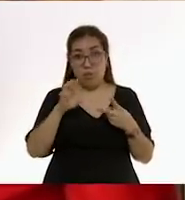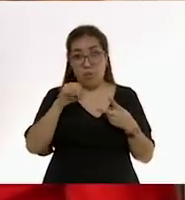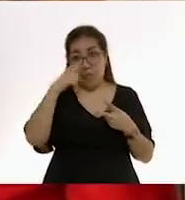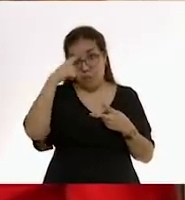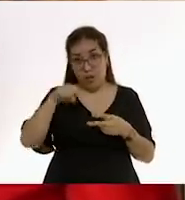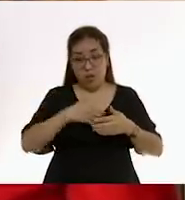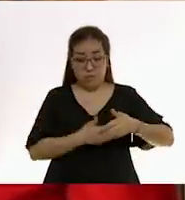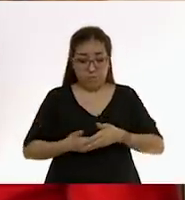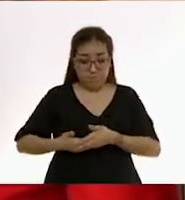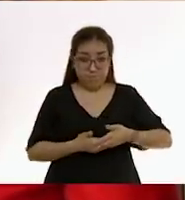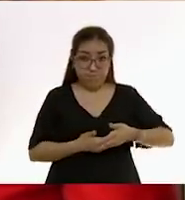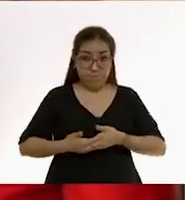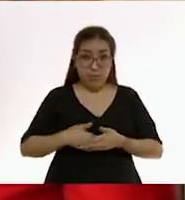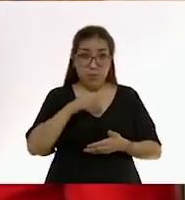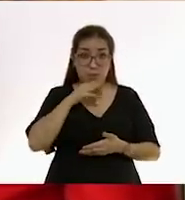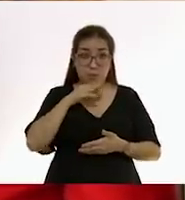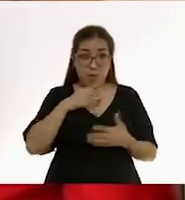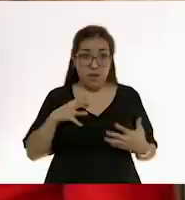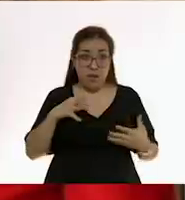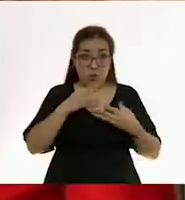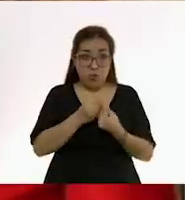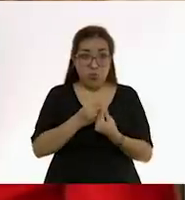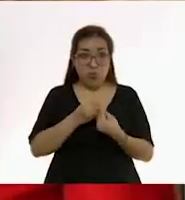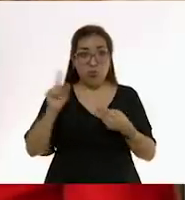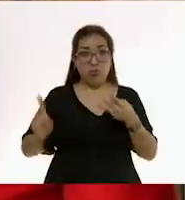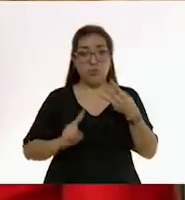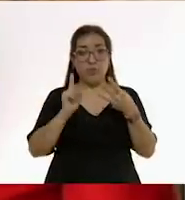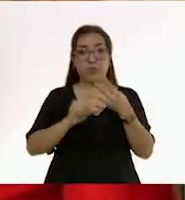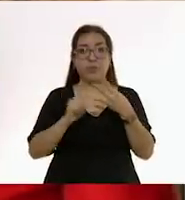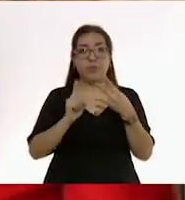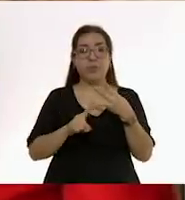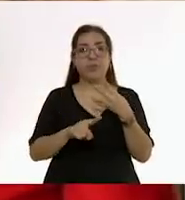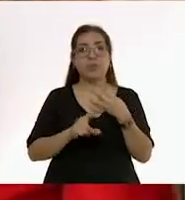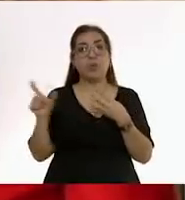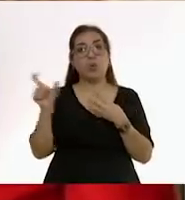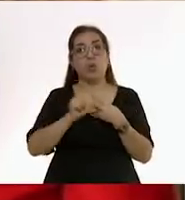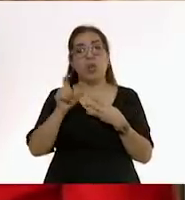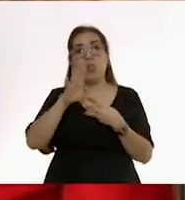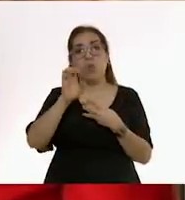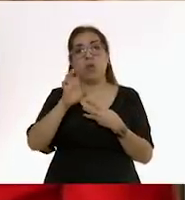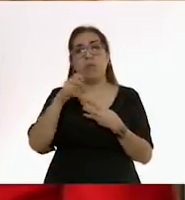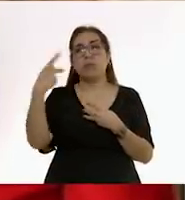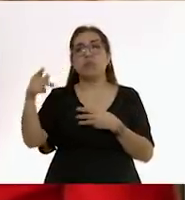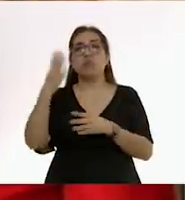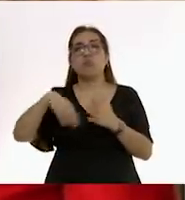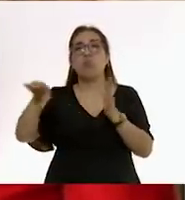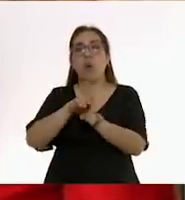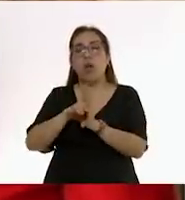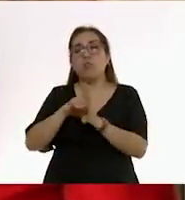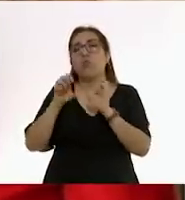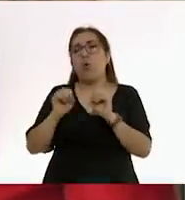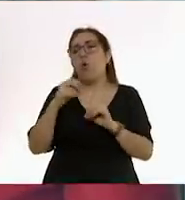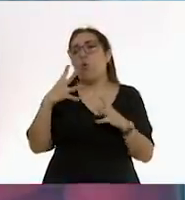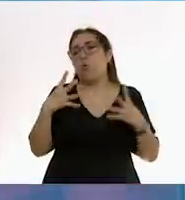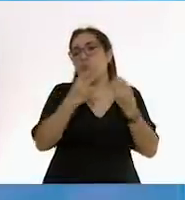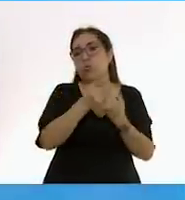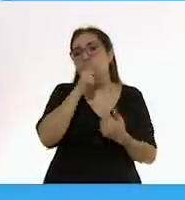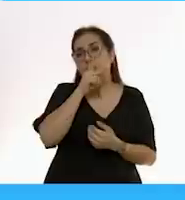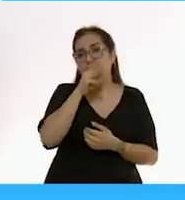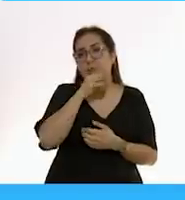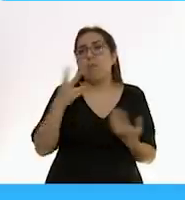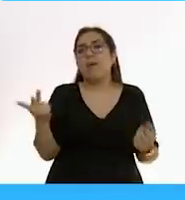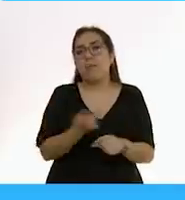para hacerlo de manera segura, y el tercero es cuando el bebé está ya sea en el cuarto de sus papás o en su propio cuarto.